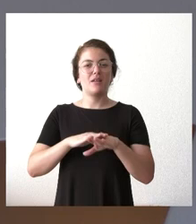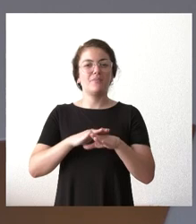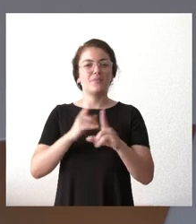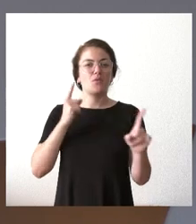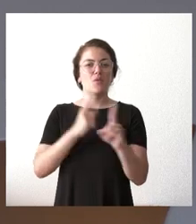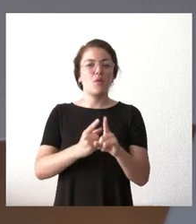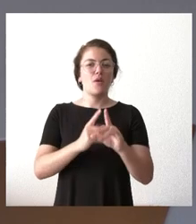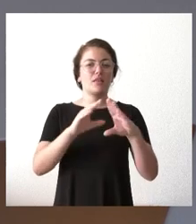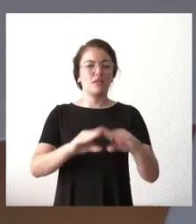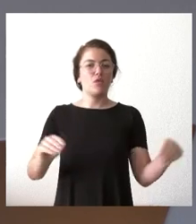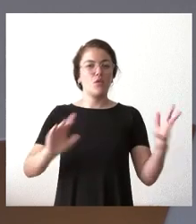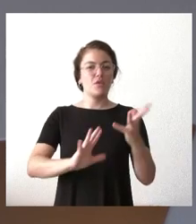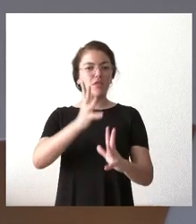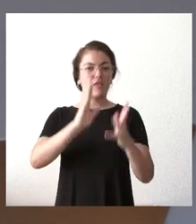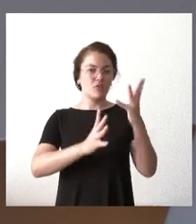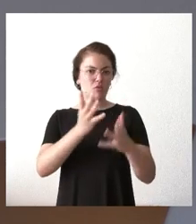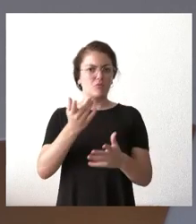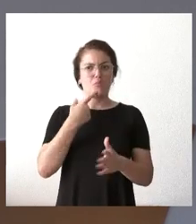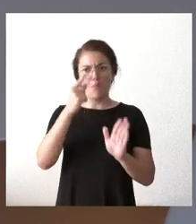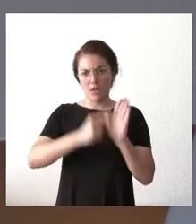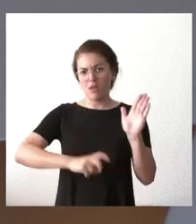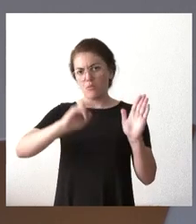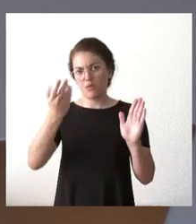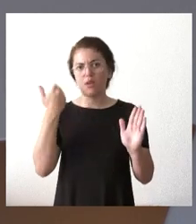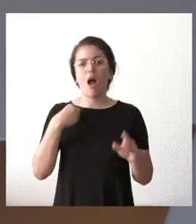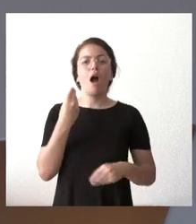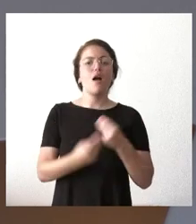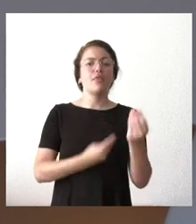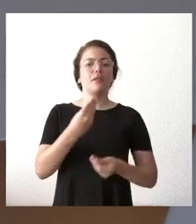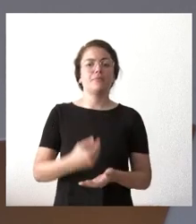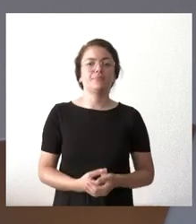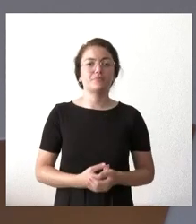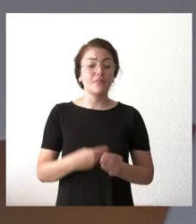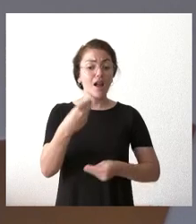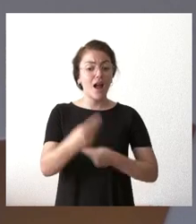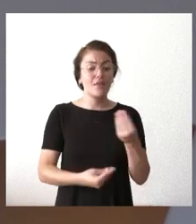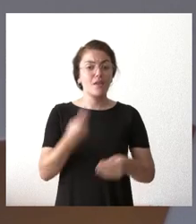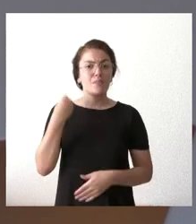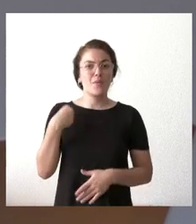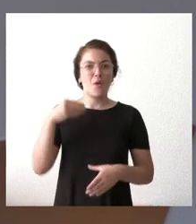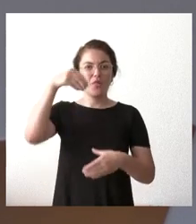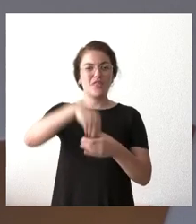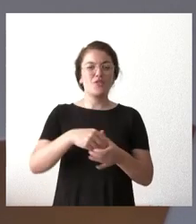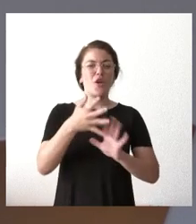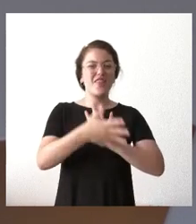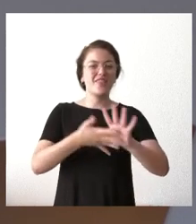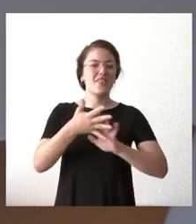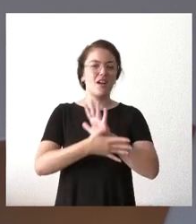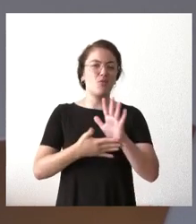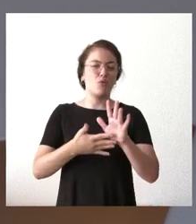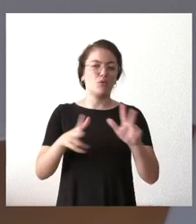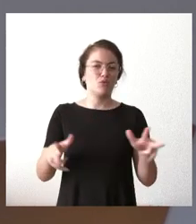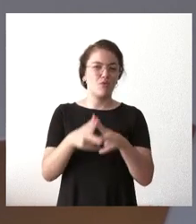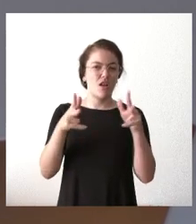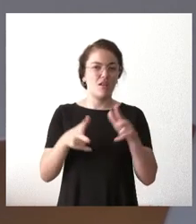otras muchas medidas y desde luego pues se está ejecutando la ejecución se hace en el marco del diálogo social puesto en marcha el día 11 y en el curso